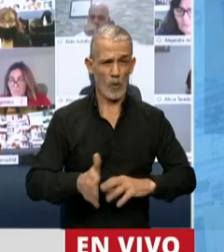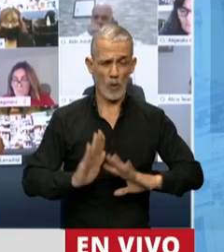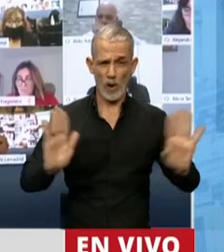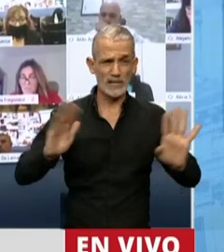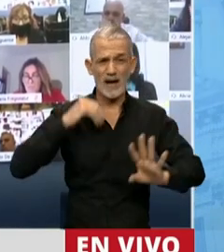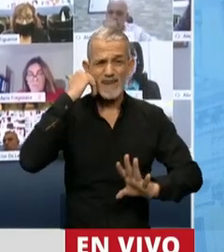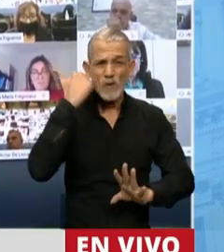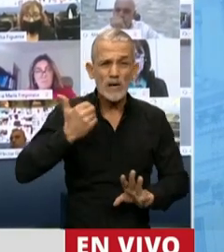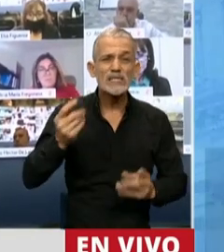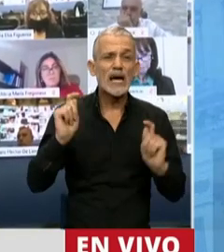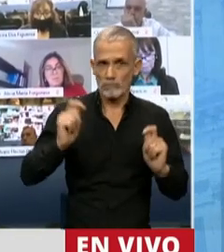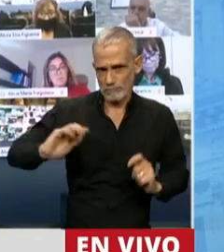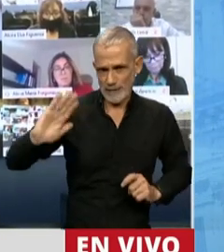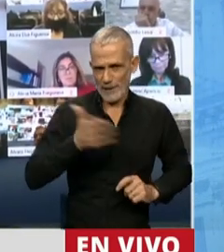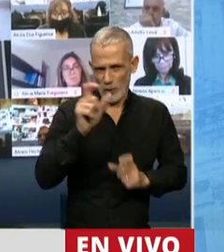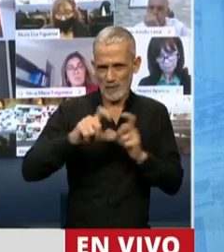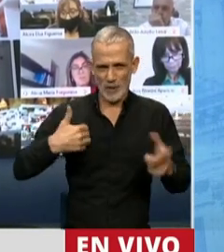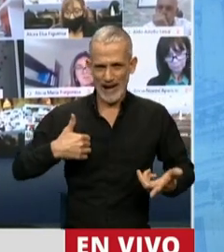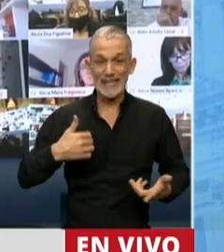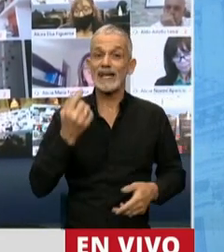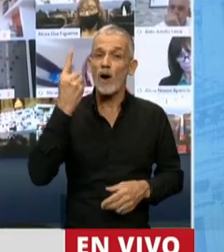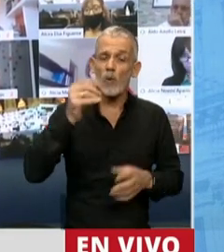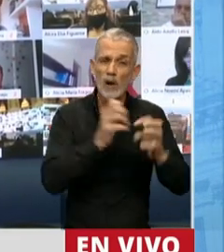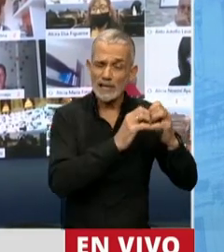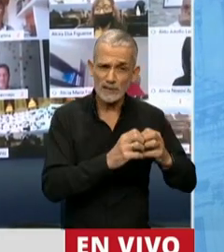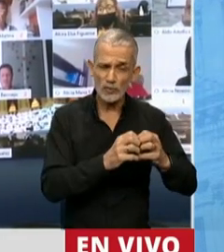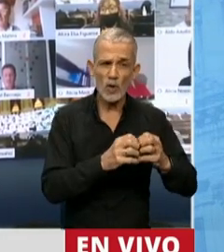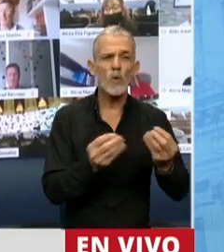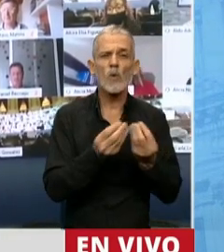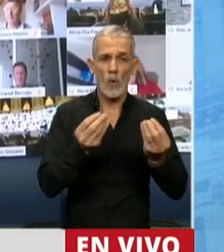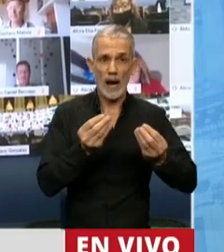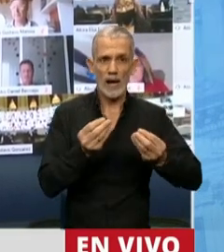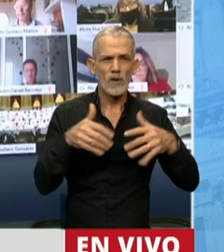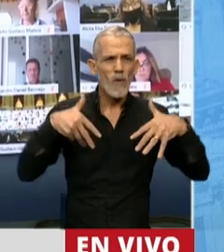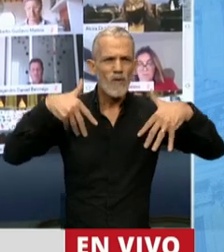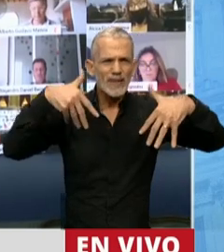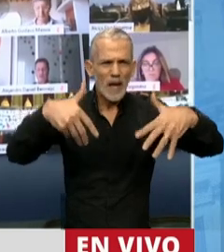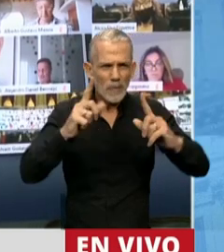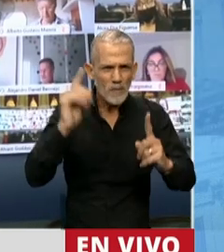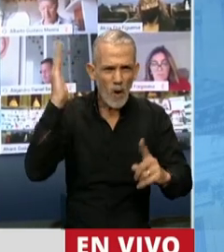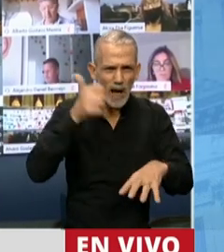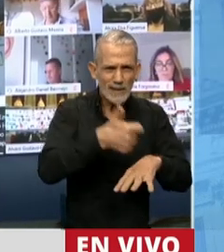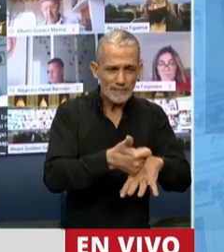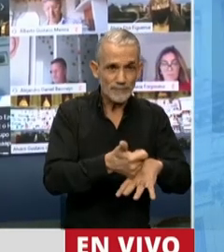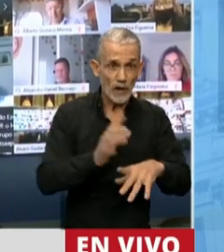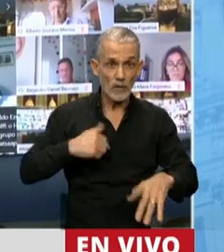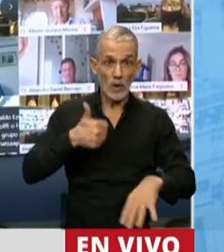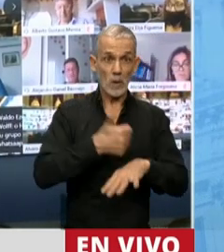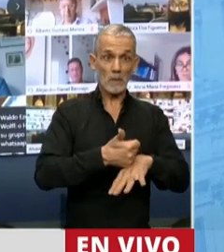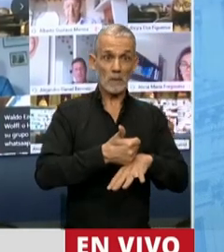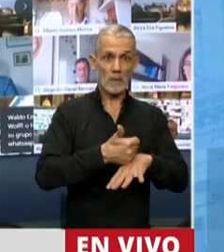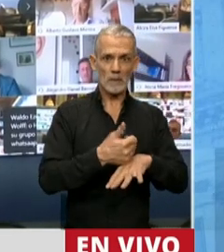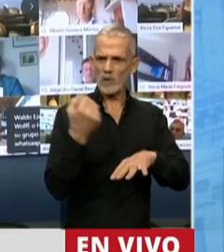que nos avergüenzan a todos. En una, la sesión de los fantasmas, los que estábamos